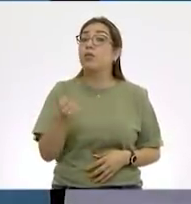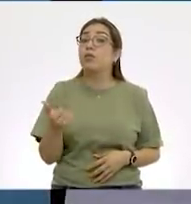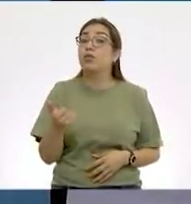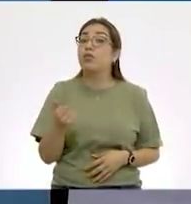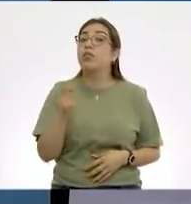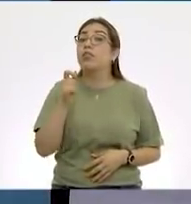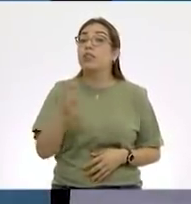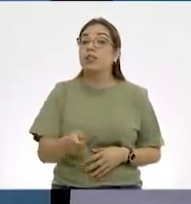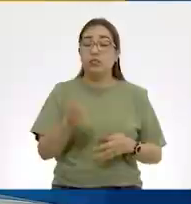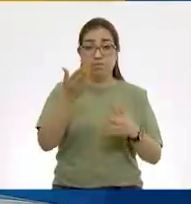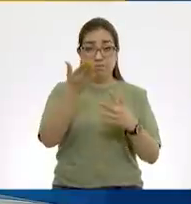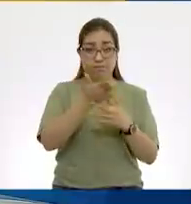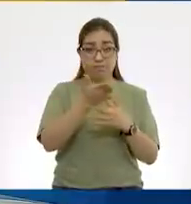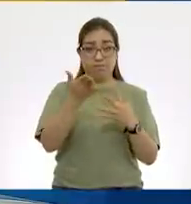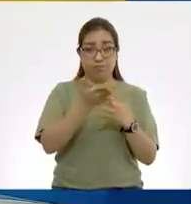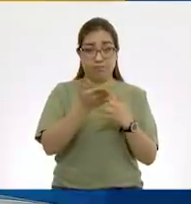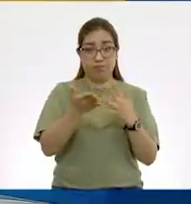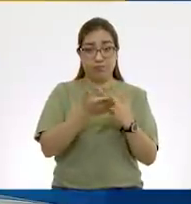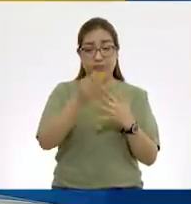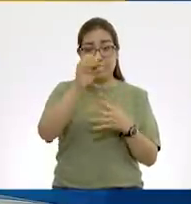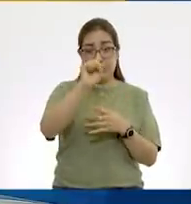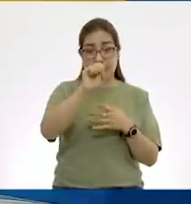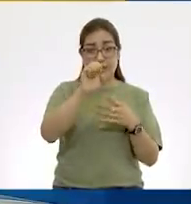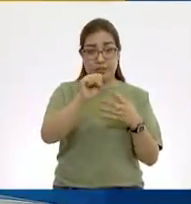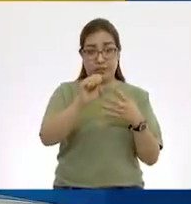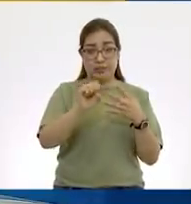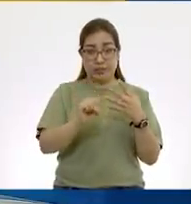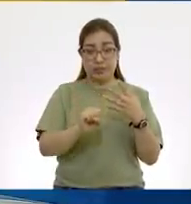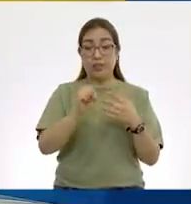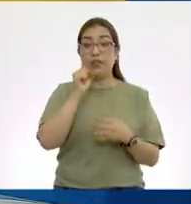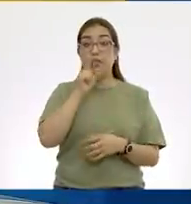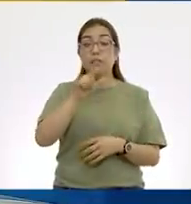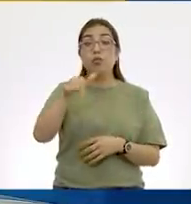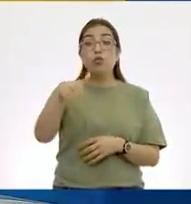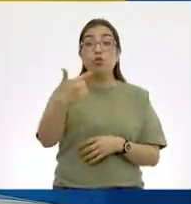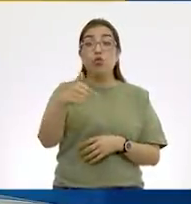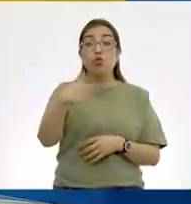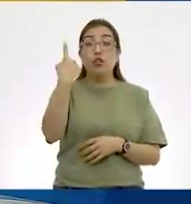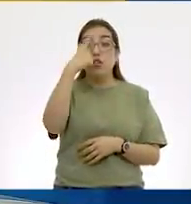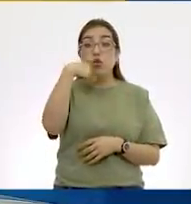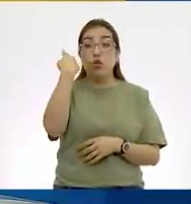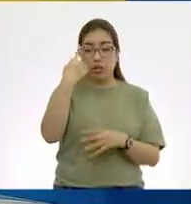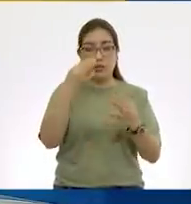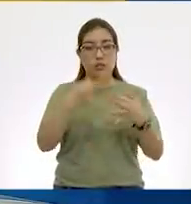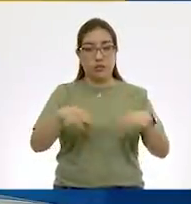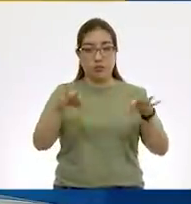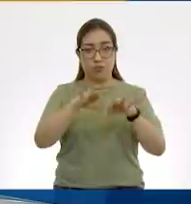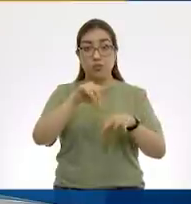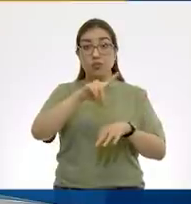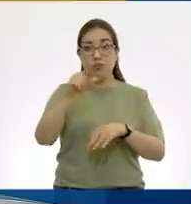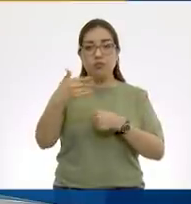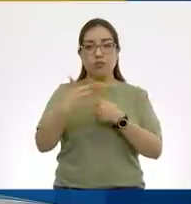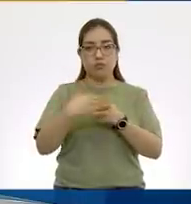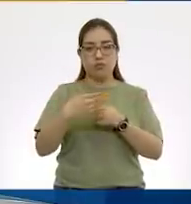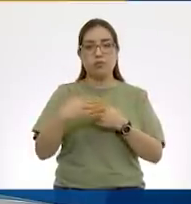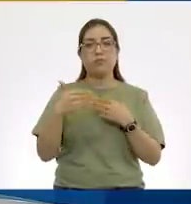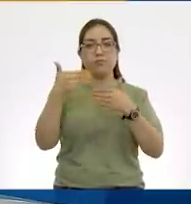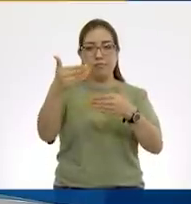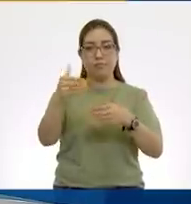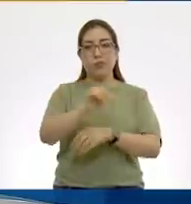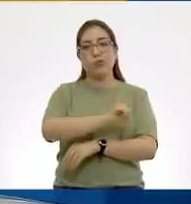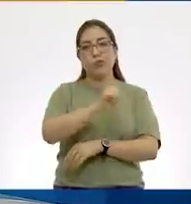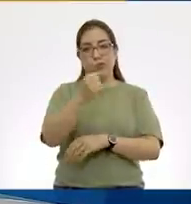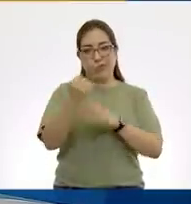en un formato de 12 horas. ¿Por qué lo señalo como algo muy importante? Porque ahorita vamos a ver otro tipo de formatos con el reloj digital.